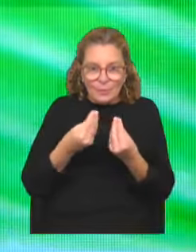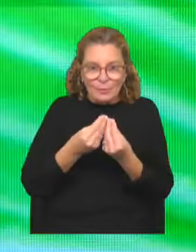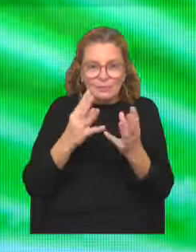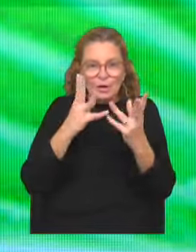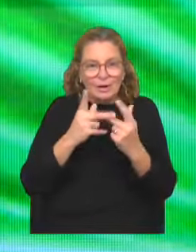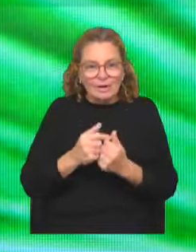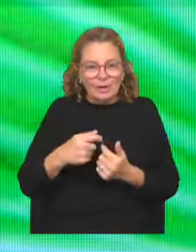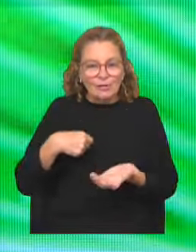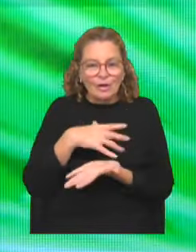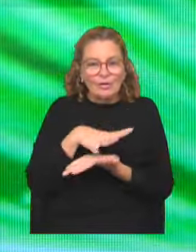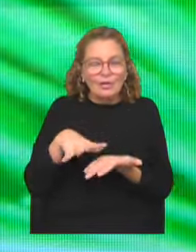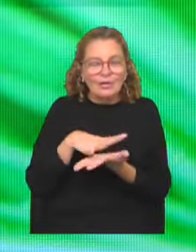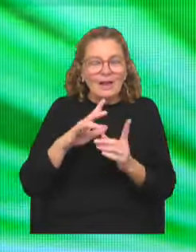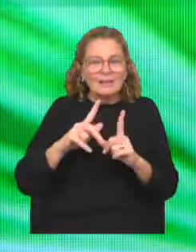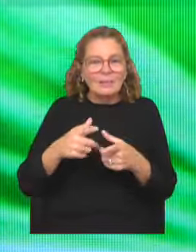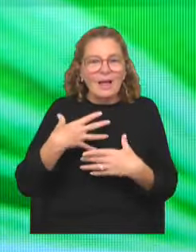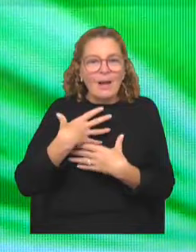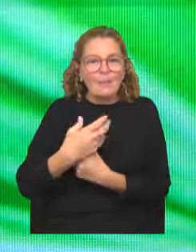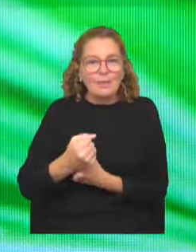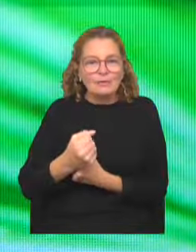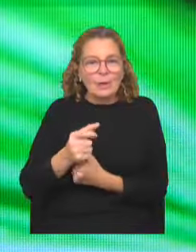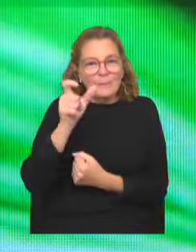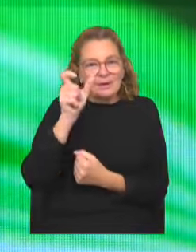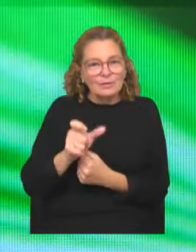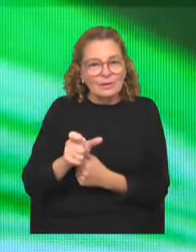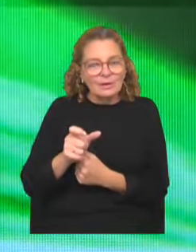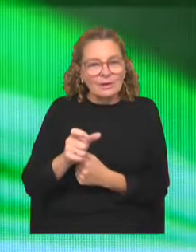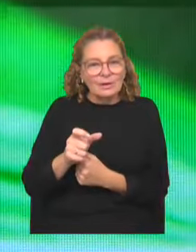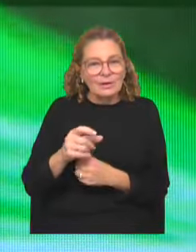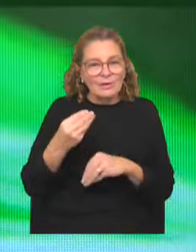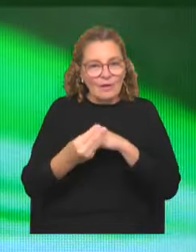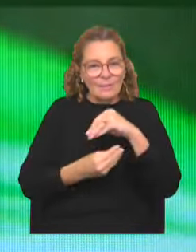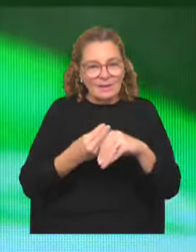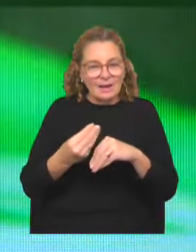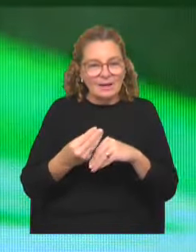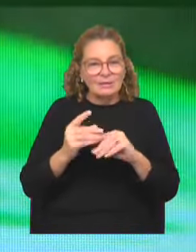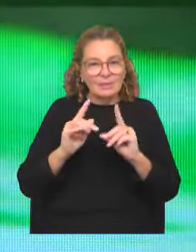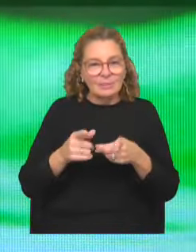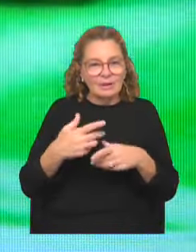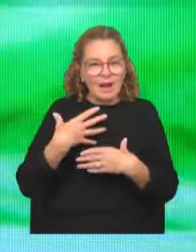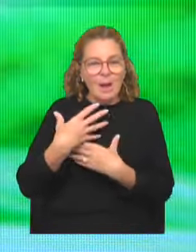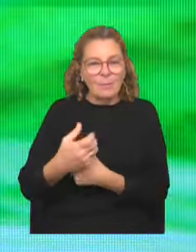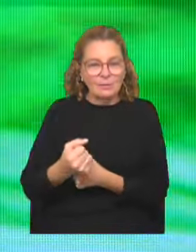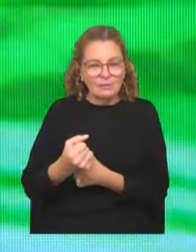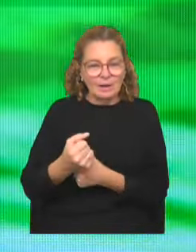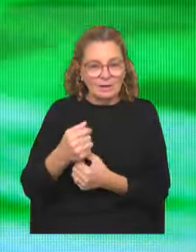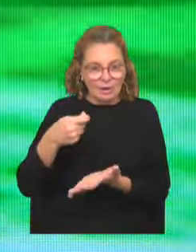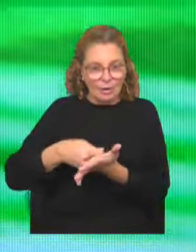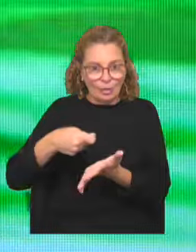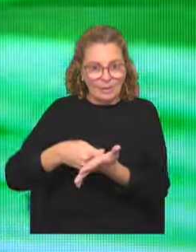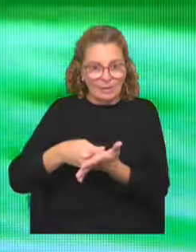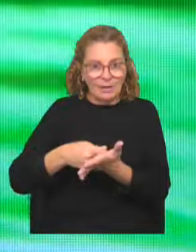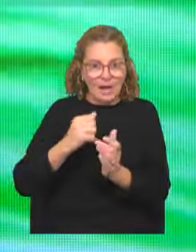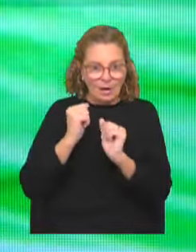Muchas organizaciones y además apoyos personales, los propios familiares. Hubo familiares que apoyaron económicamente, me